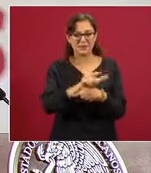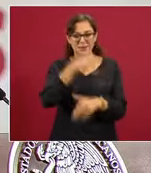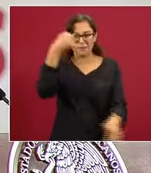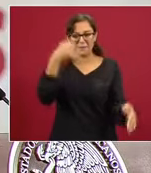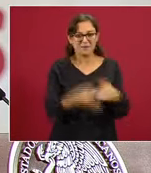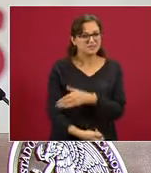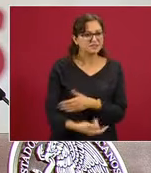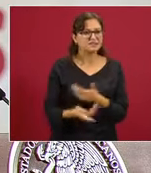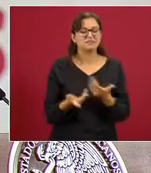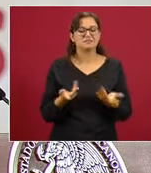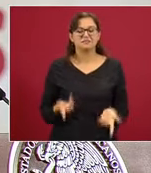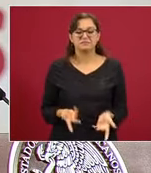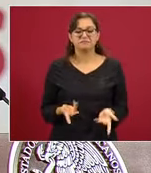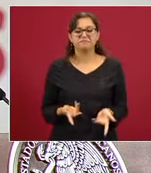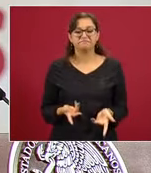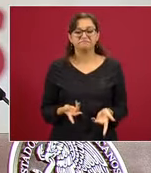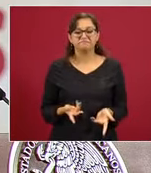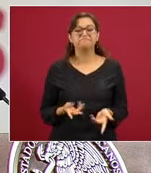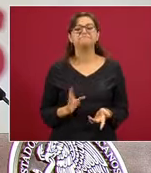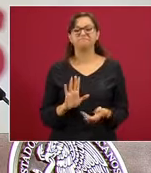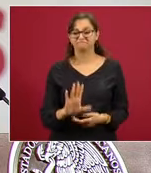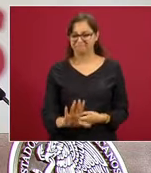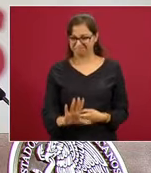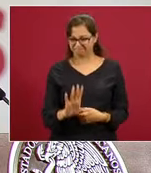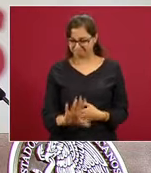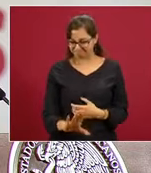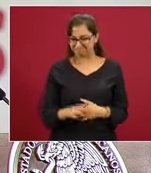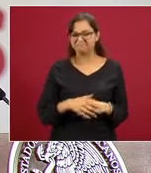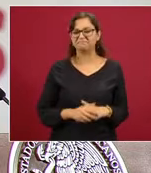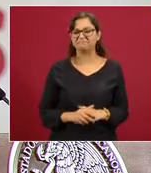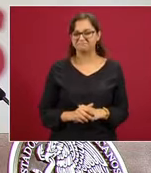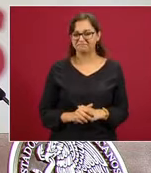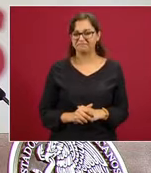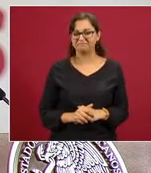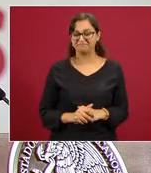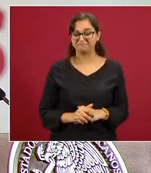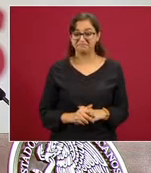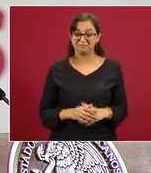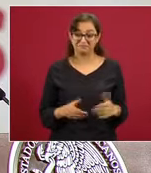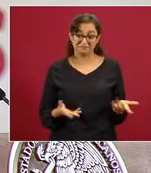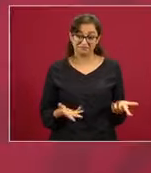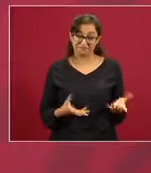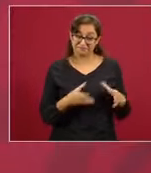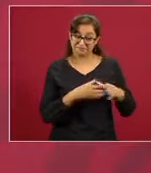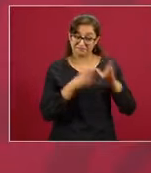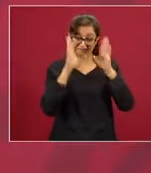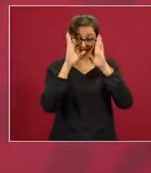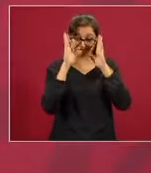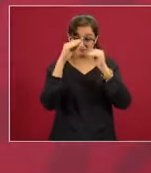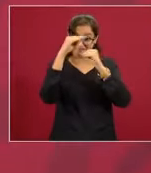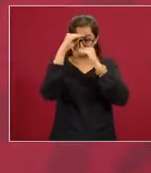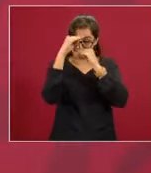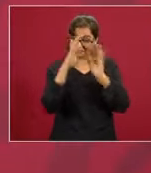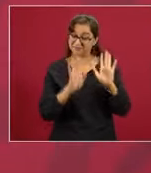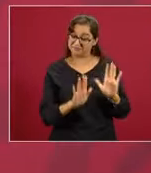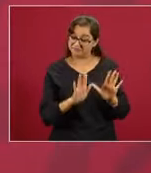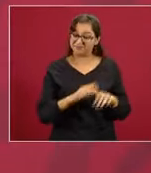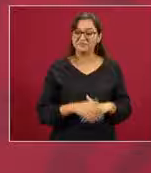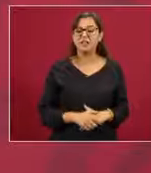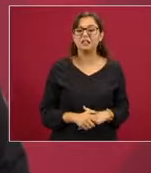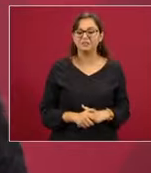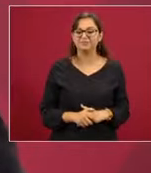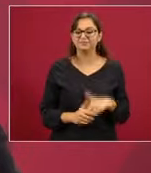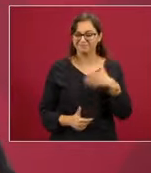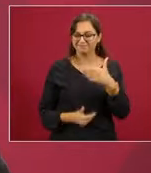Pero van a ver, hablando de la mentalidad conservadora. Por eso,